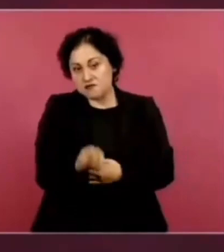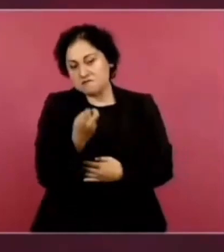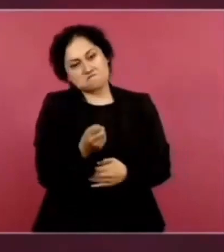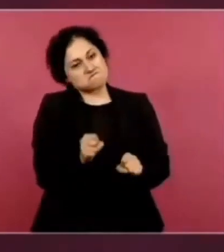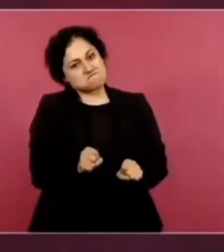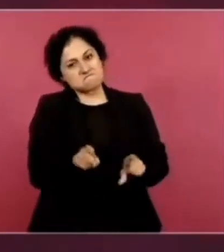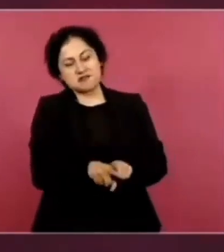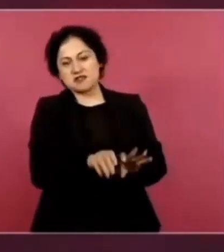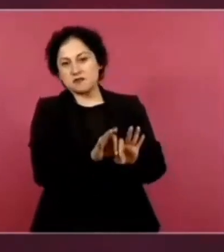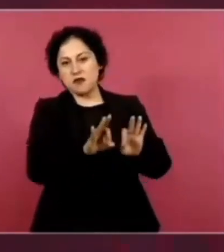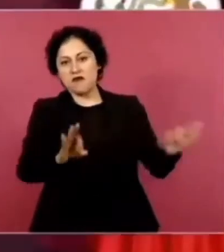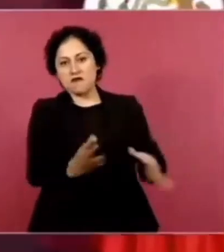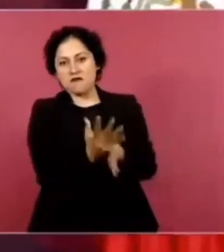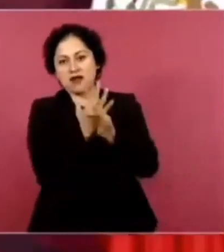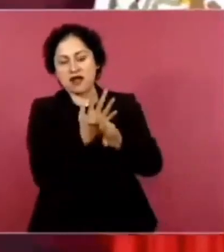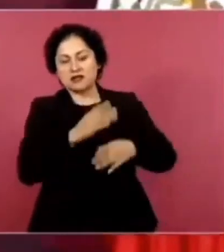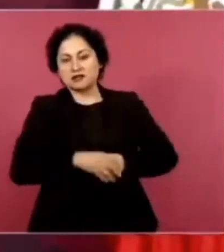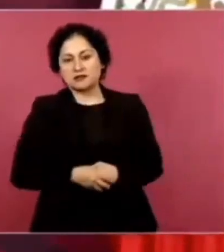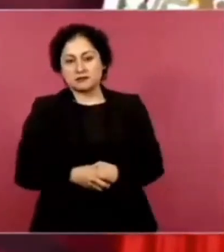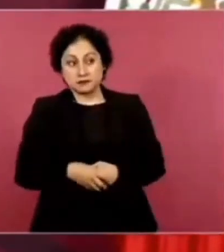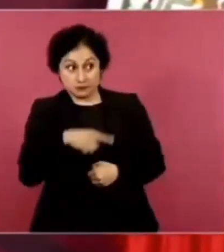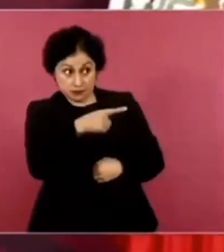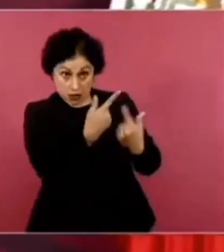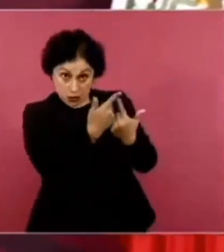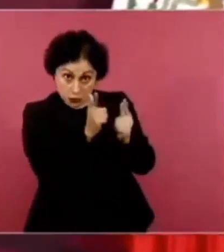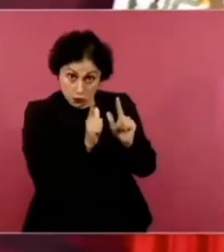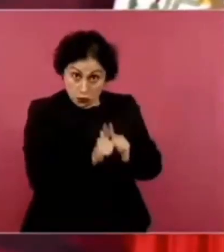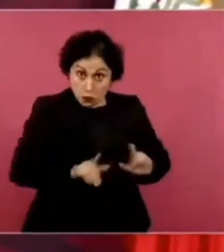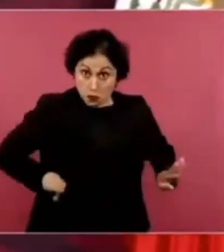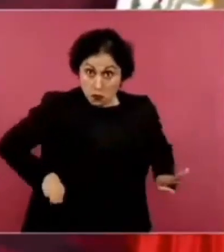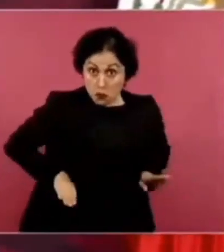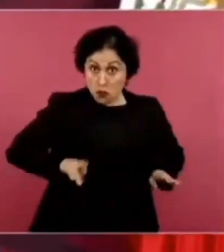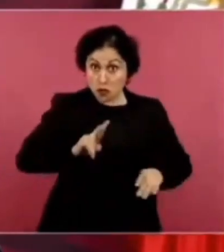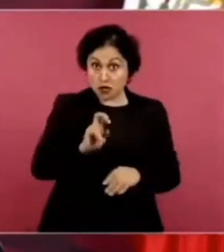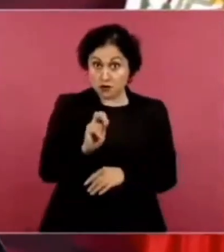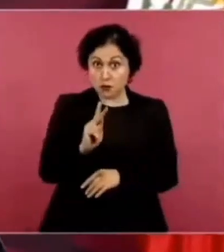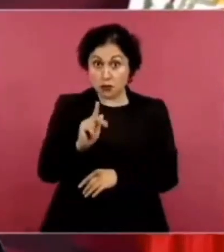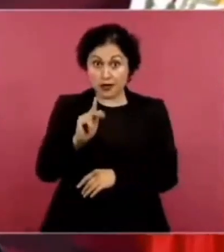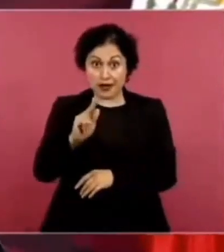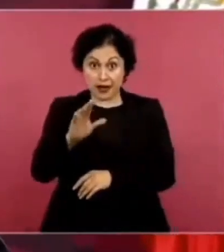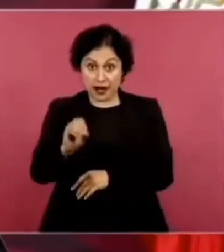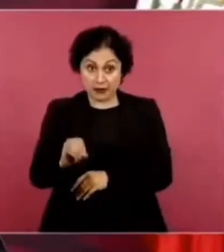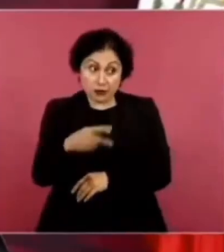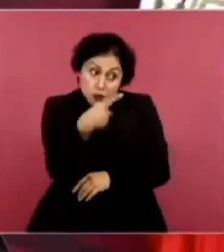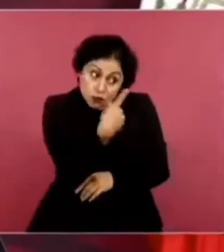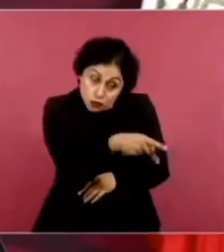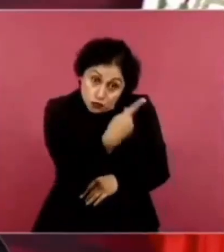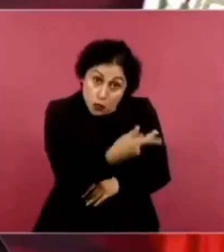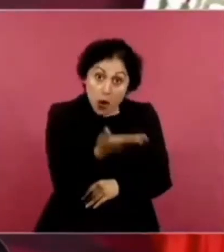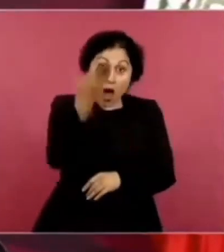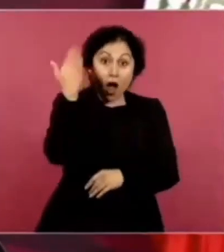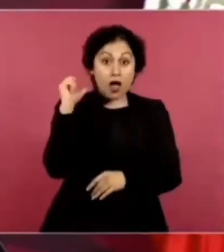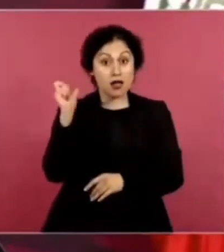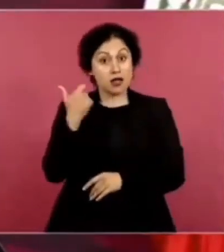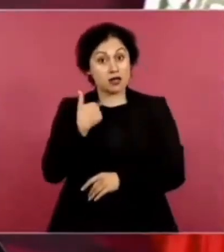el presidente Lincoln. Ojalá. Y fuesen como Lincoln.